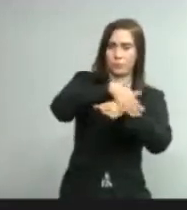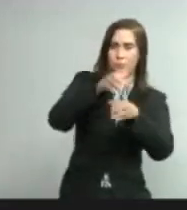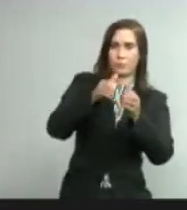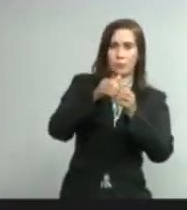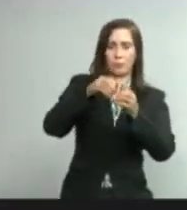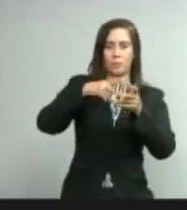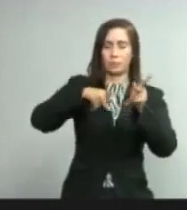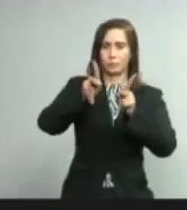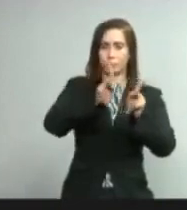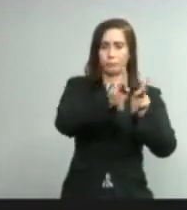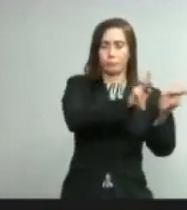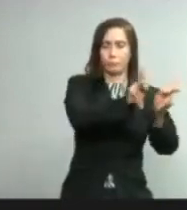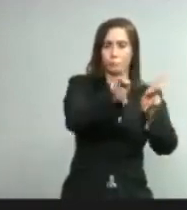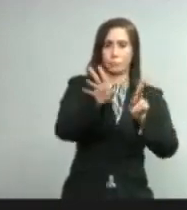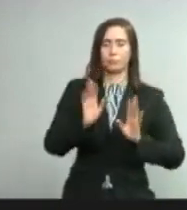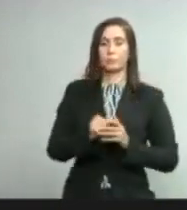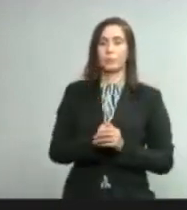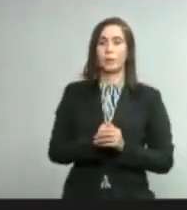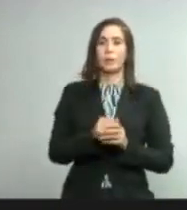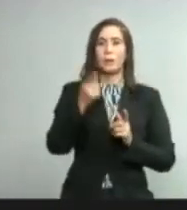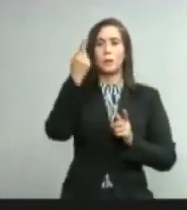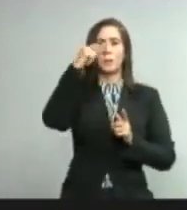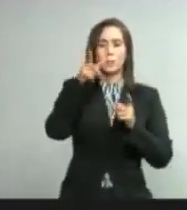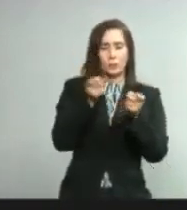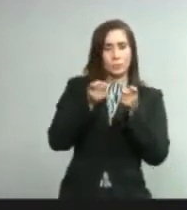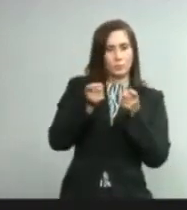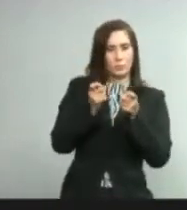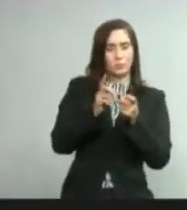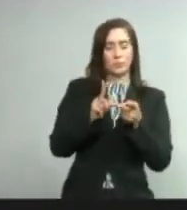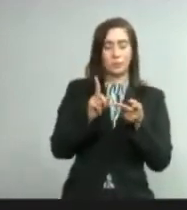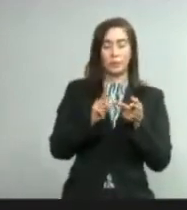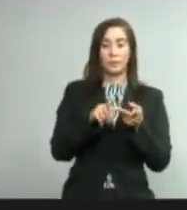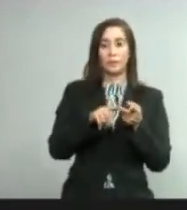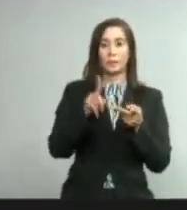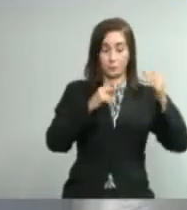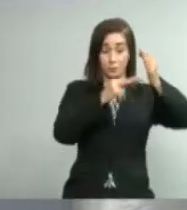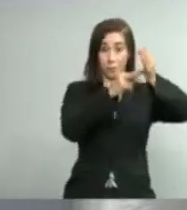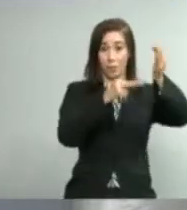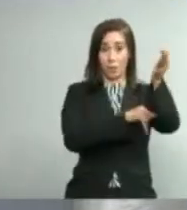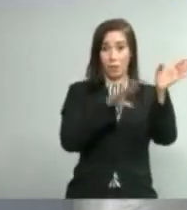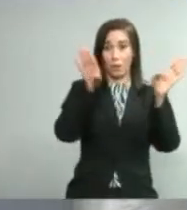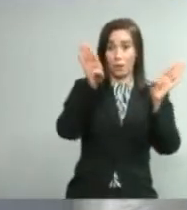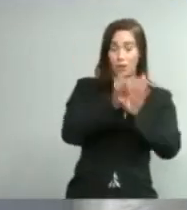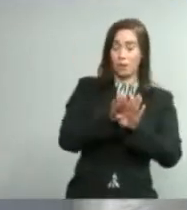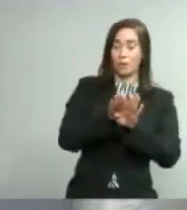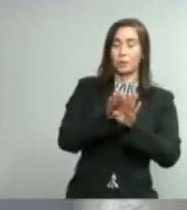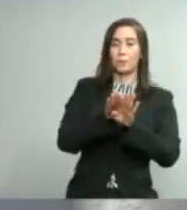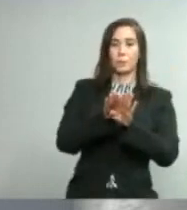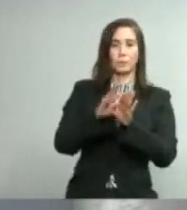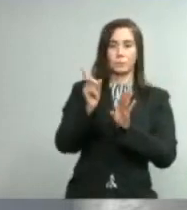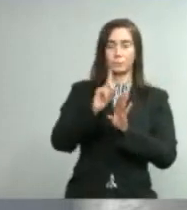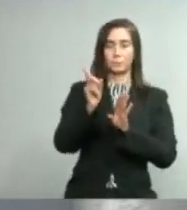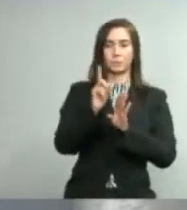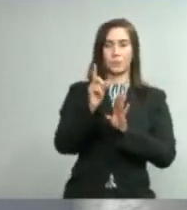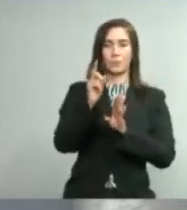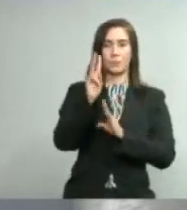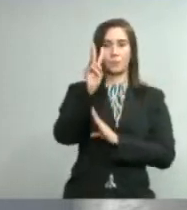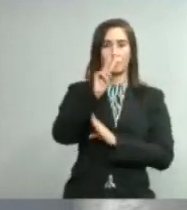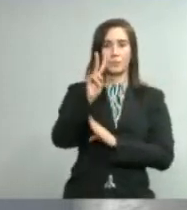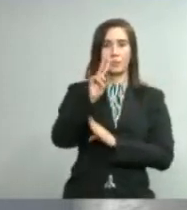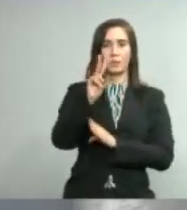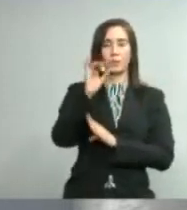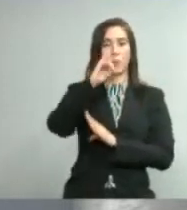si tienen ustedes ya en la comisión que estudia durante el día